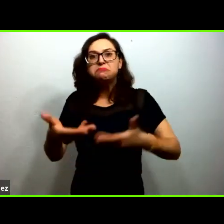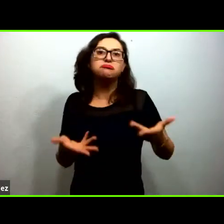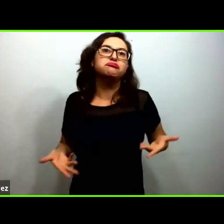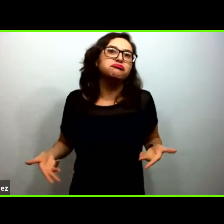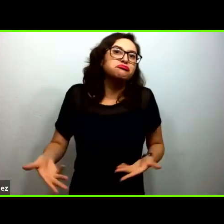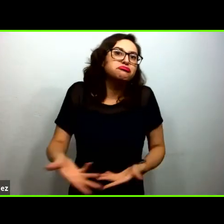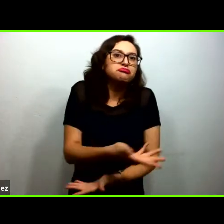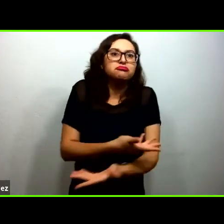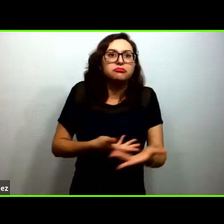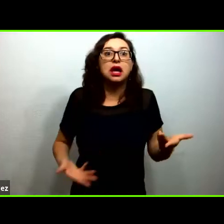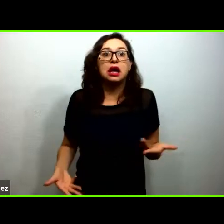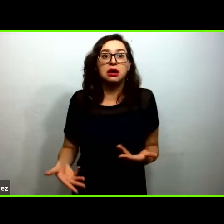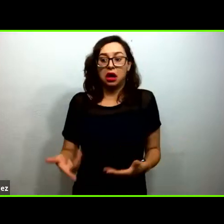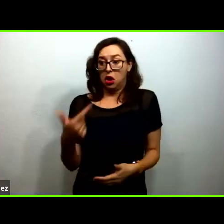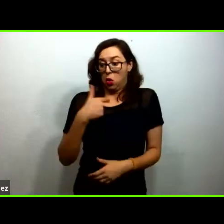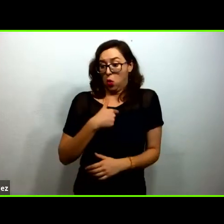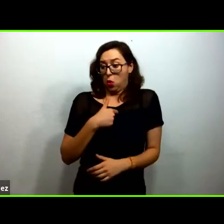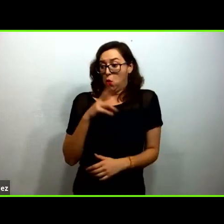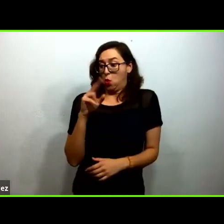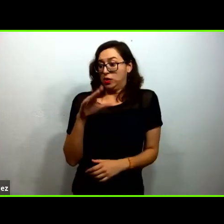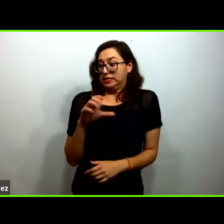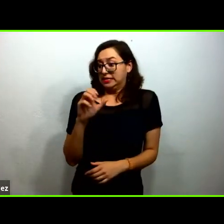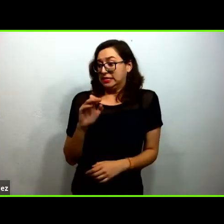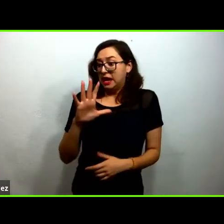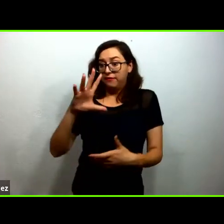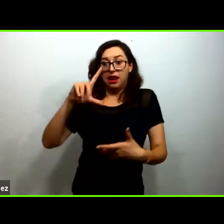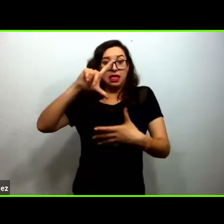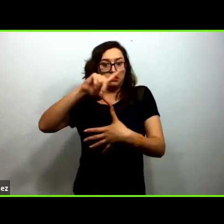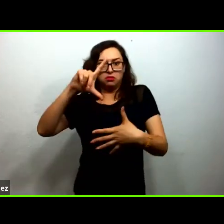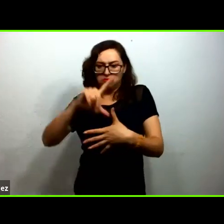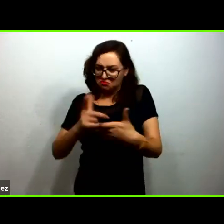oficina en la región de Latinoamérica así que muchas gracias